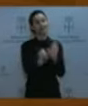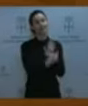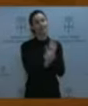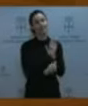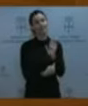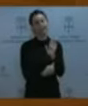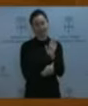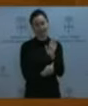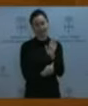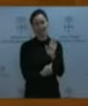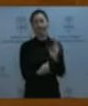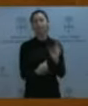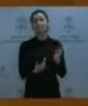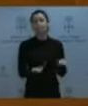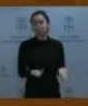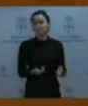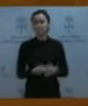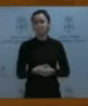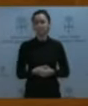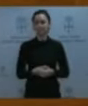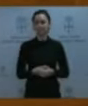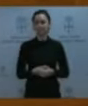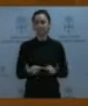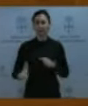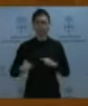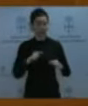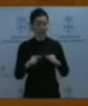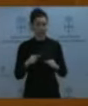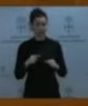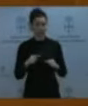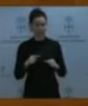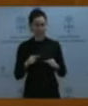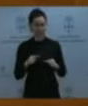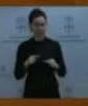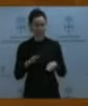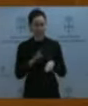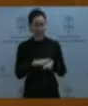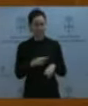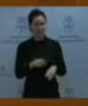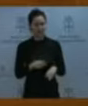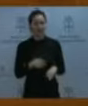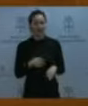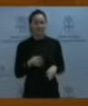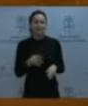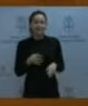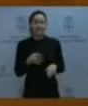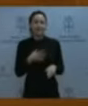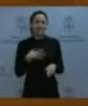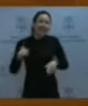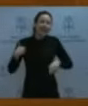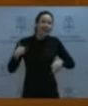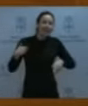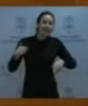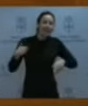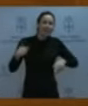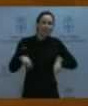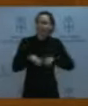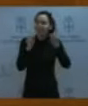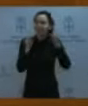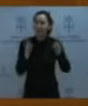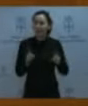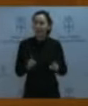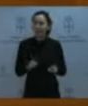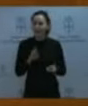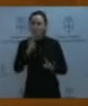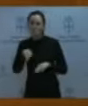Supremo, impide que se tomen decisiones que puedan calificarse de libres, antojadizas, en suma, arbitrarias por parte de